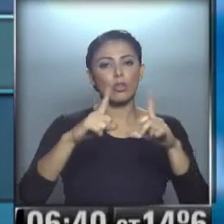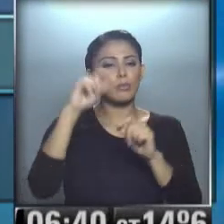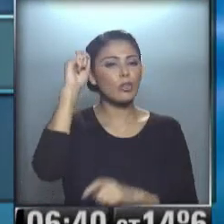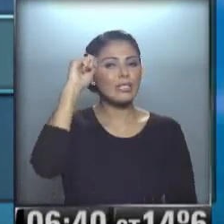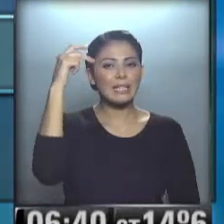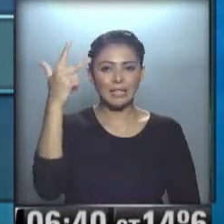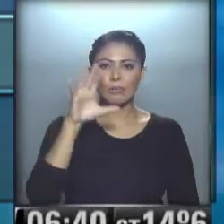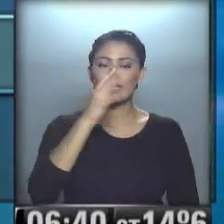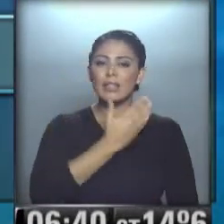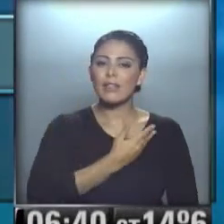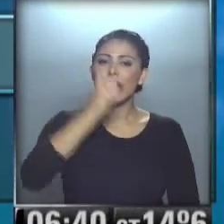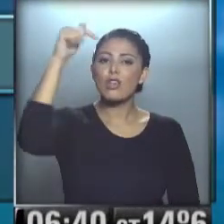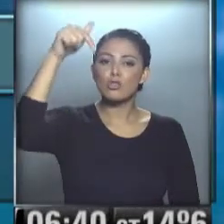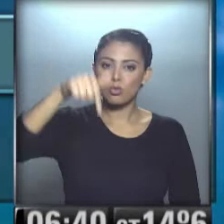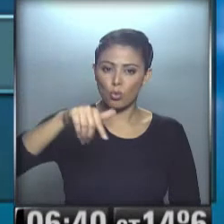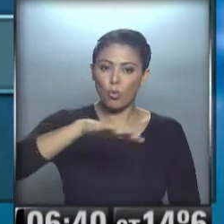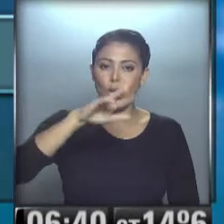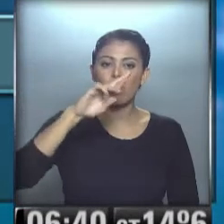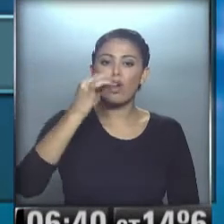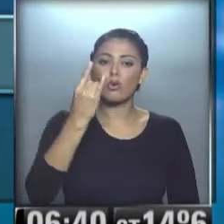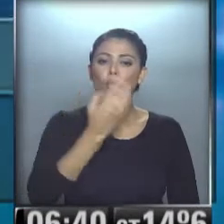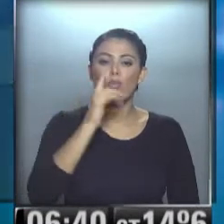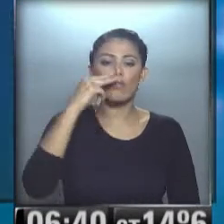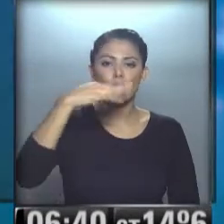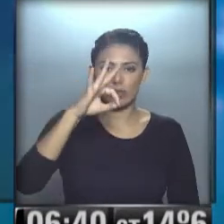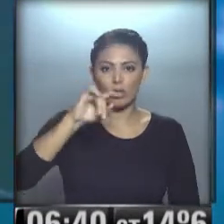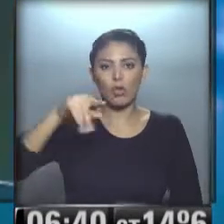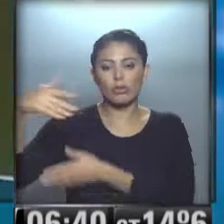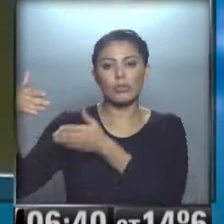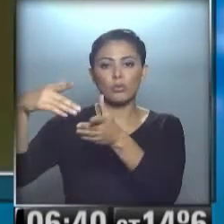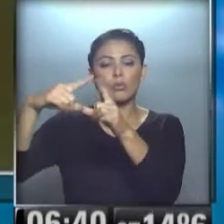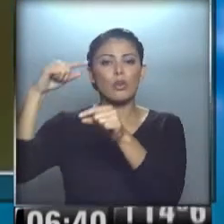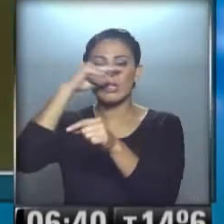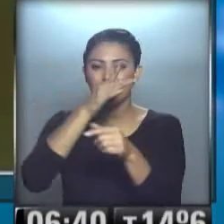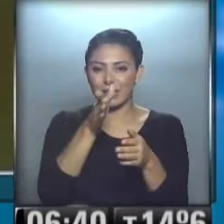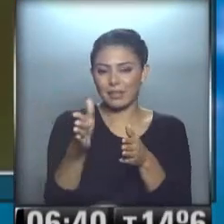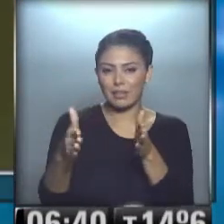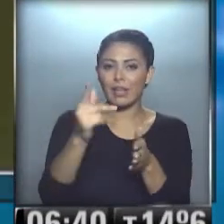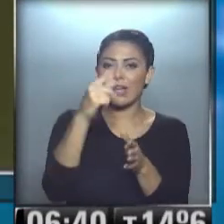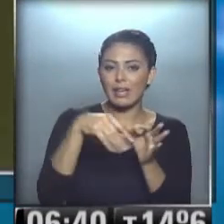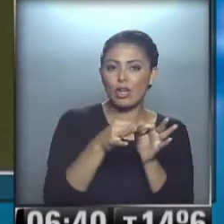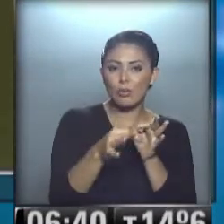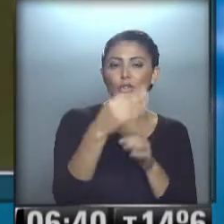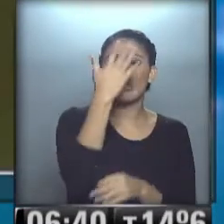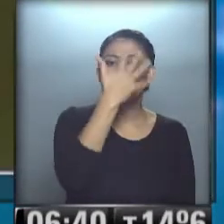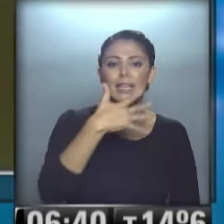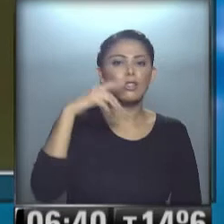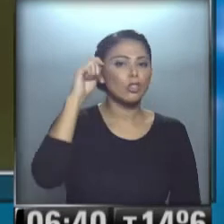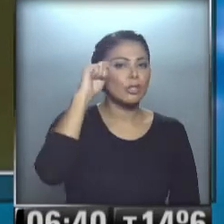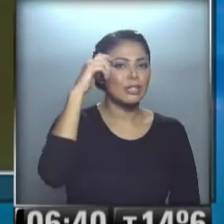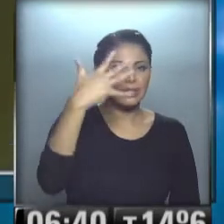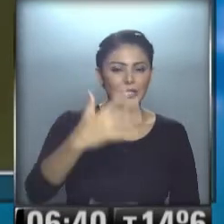...al sur de Santa Fe... ...zona de Rufino... ...espalme con ruta nacional 7... ...kilómetros 535 y